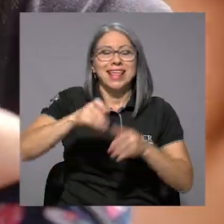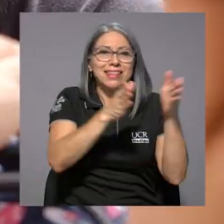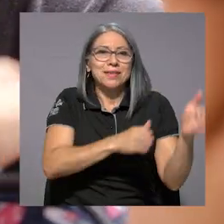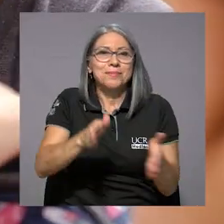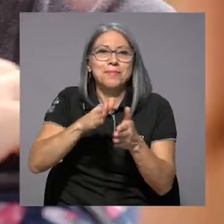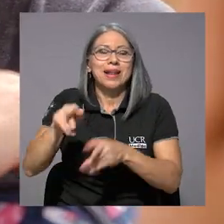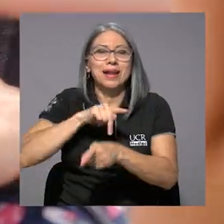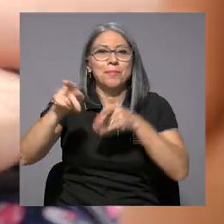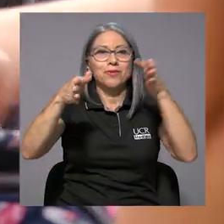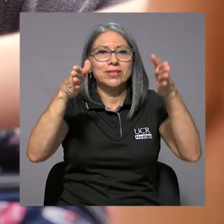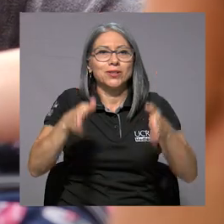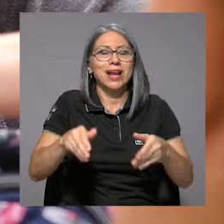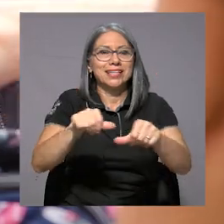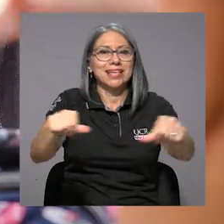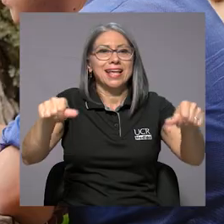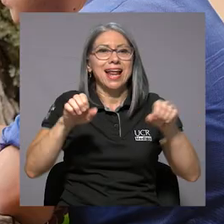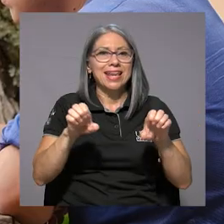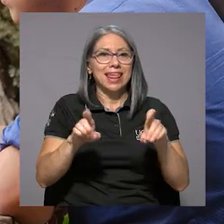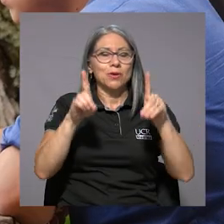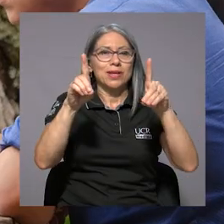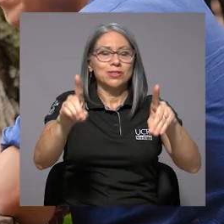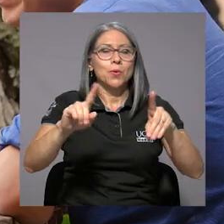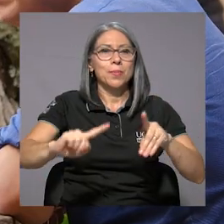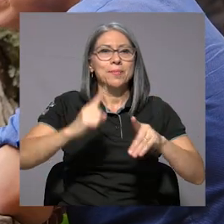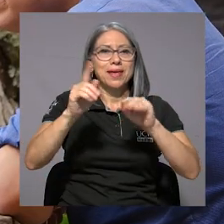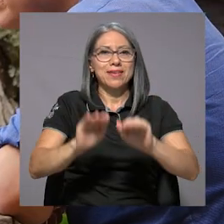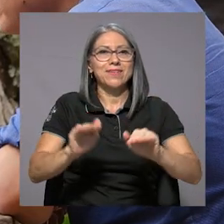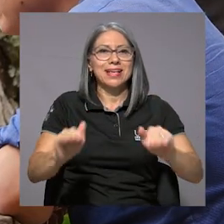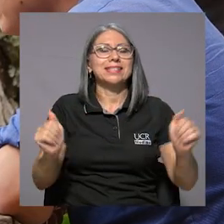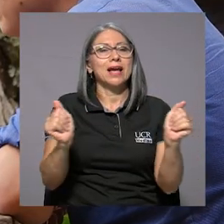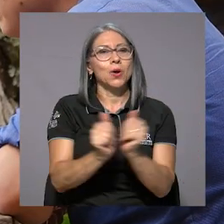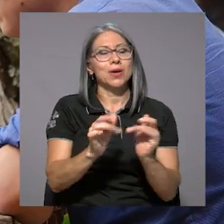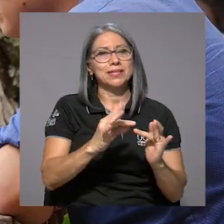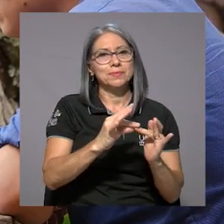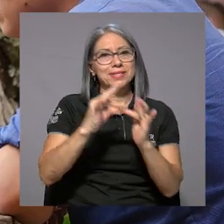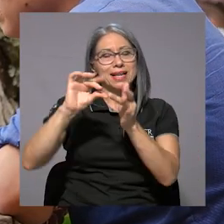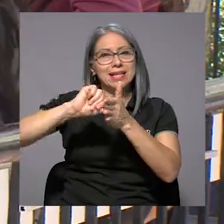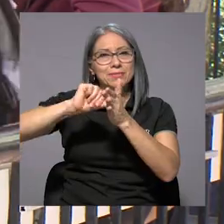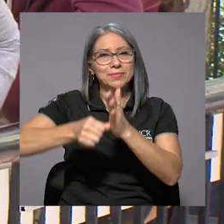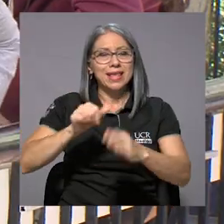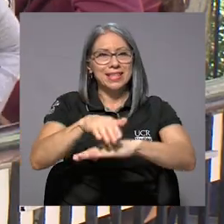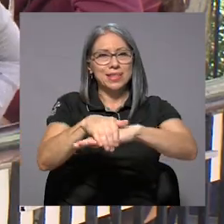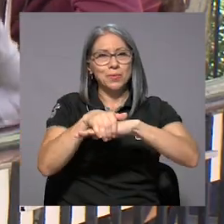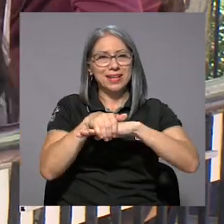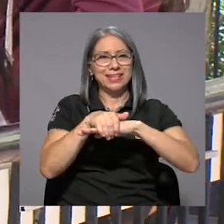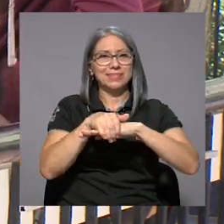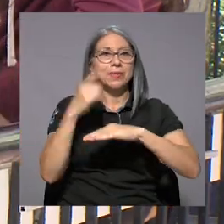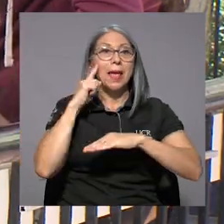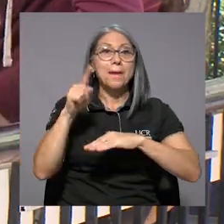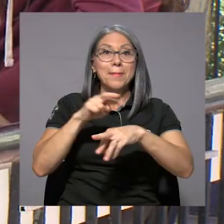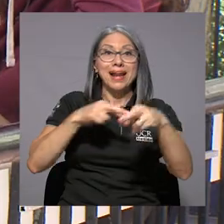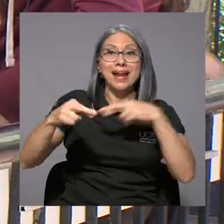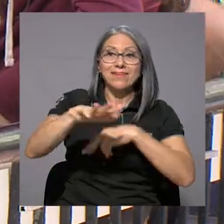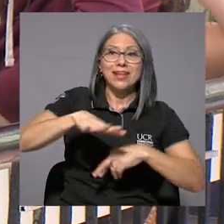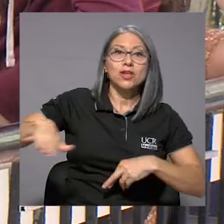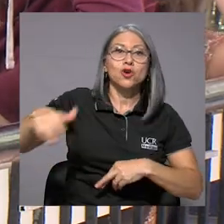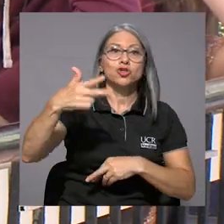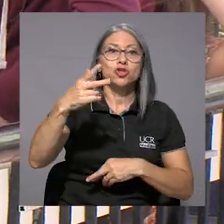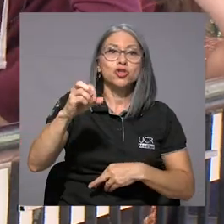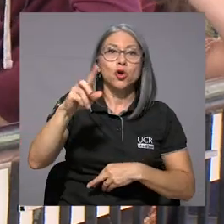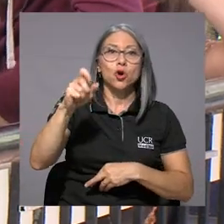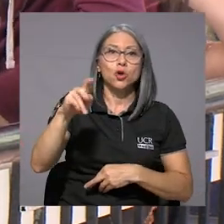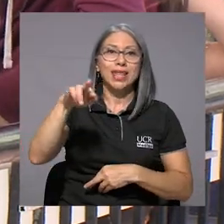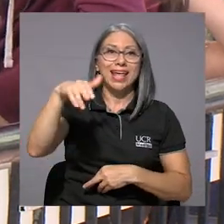preparar a profesionales en el área de la educación de la primera infancia con la especialidad en idioma inglés para la región